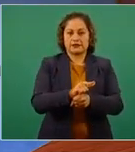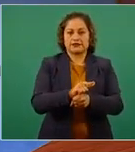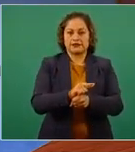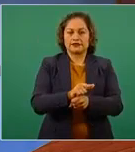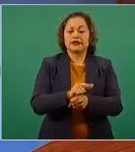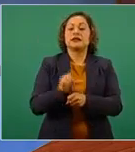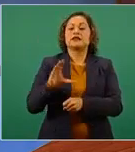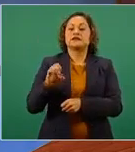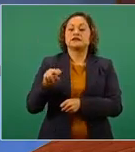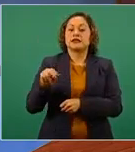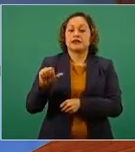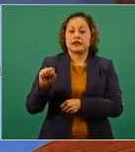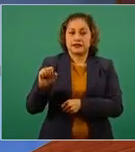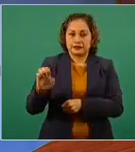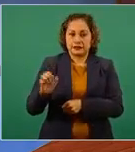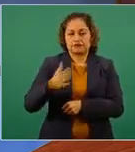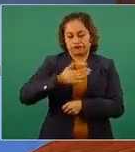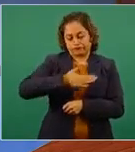que me honro a presidir,